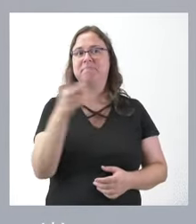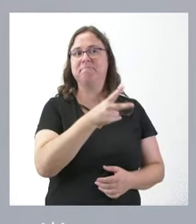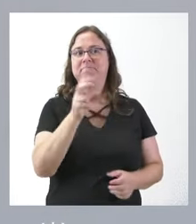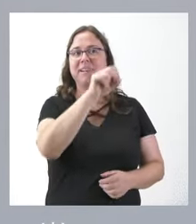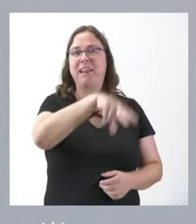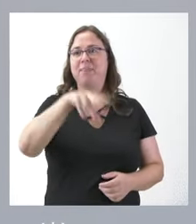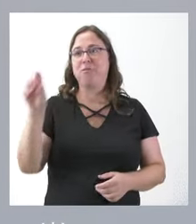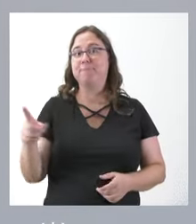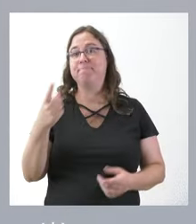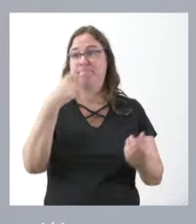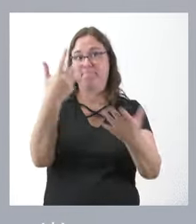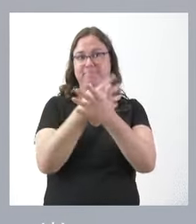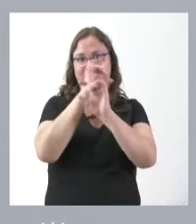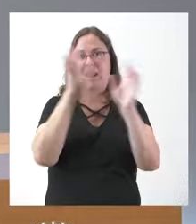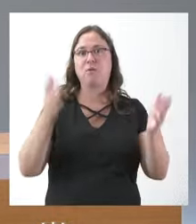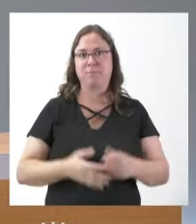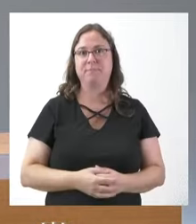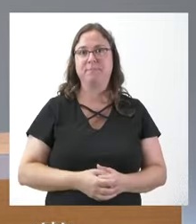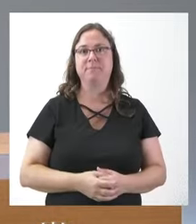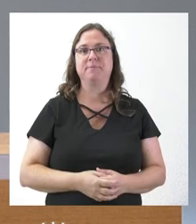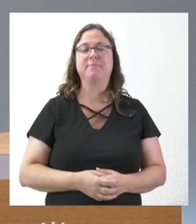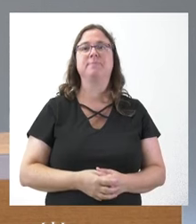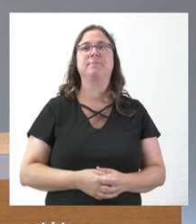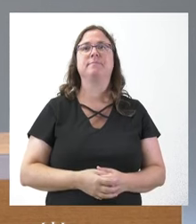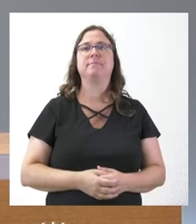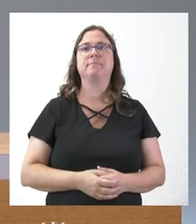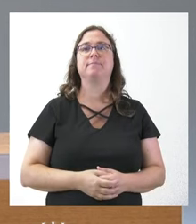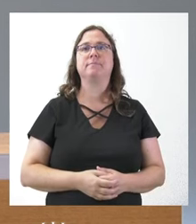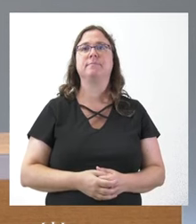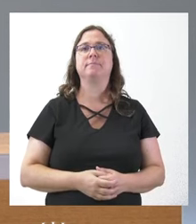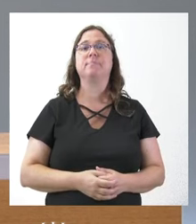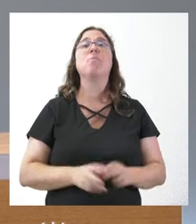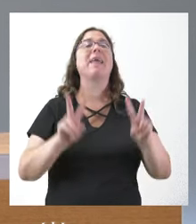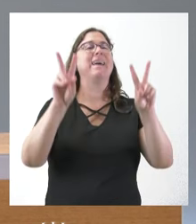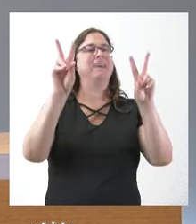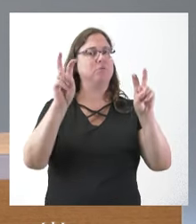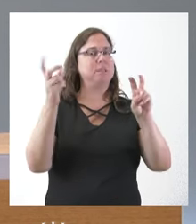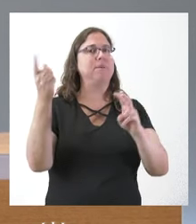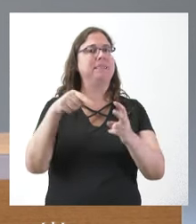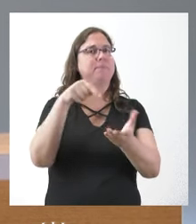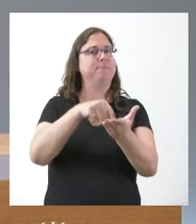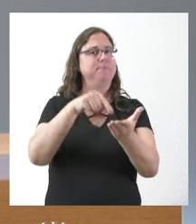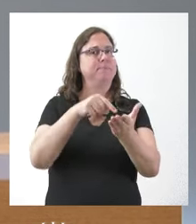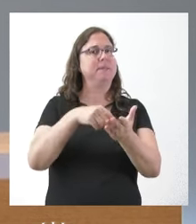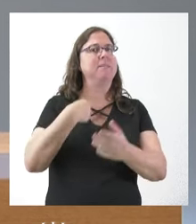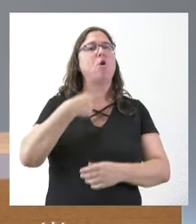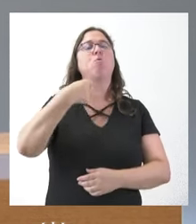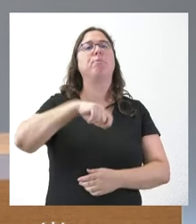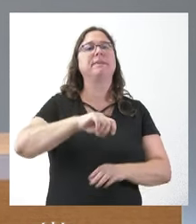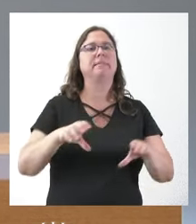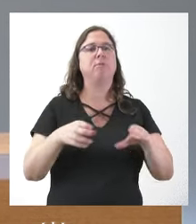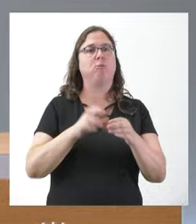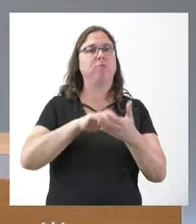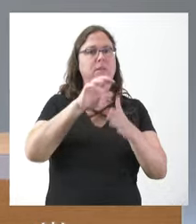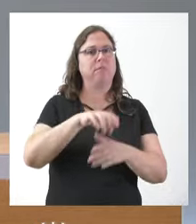razón, nos lo tendrán que aclarar. En todo caso, también es un tema reivindicado por el propio presidente de la Junta de Castilla y